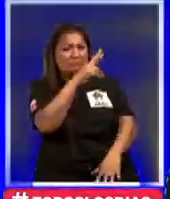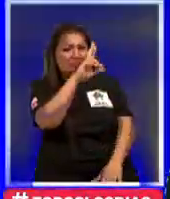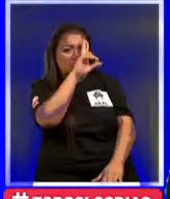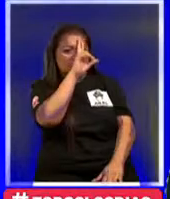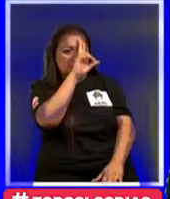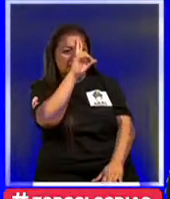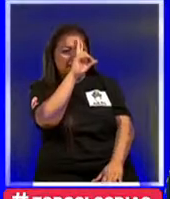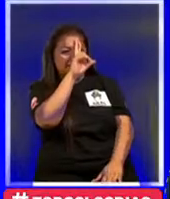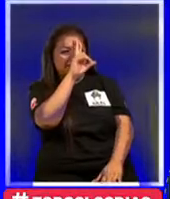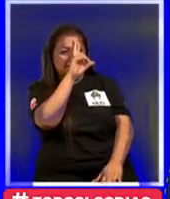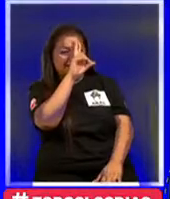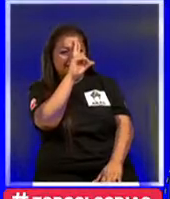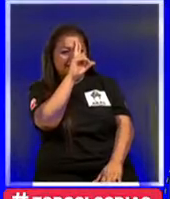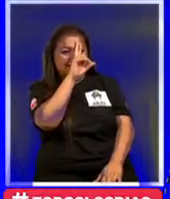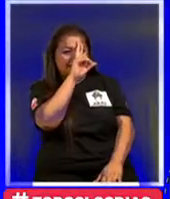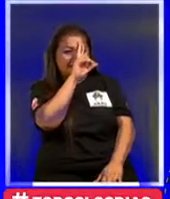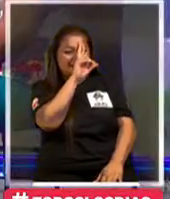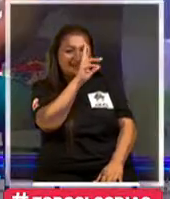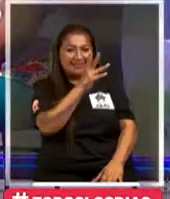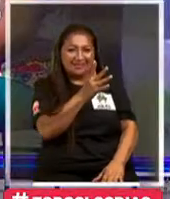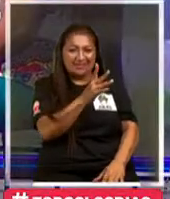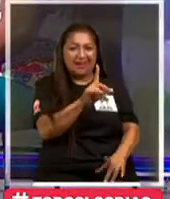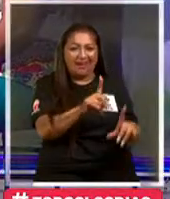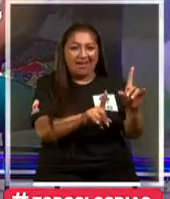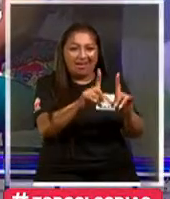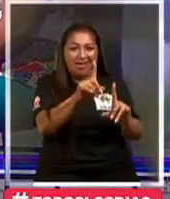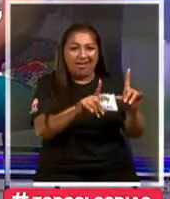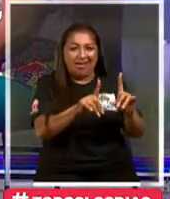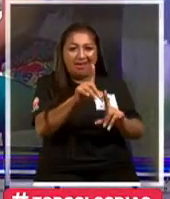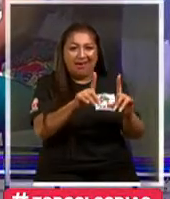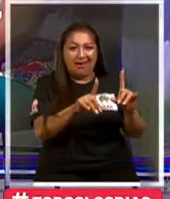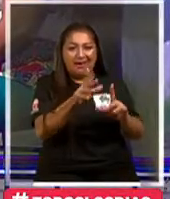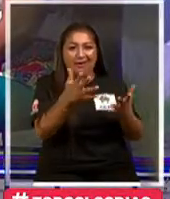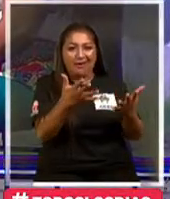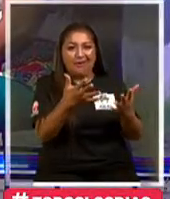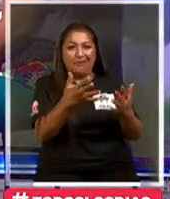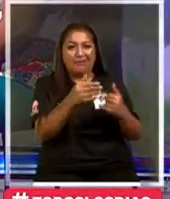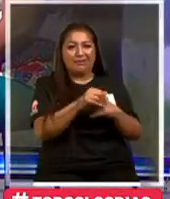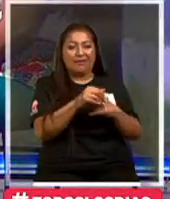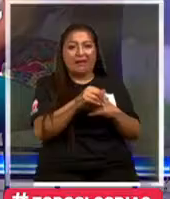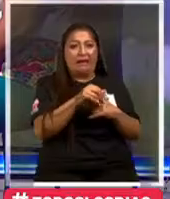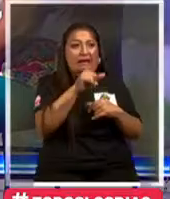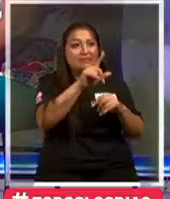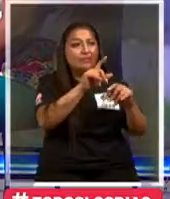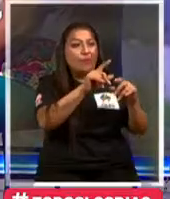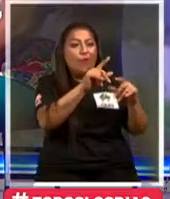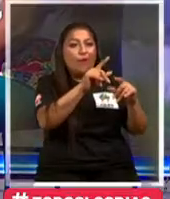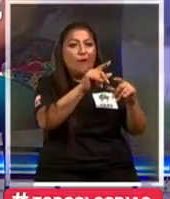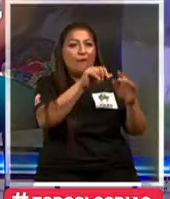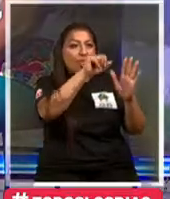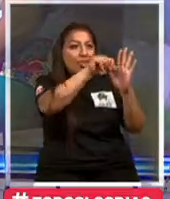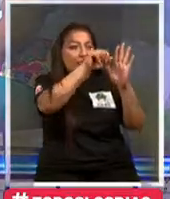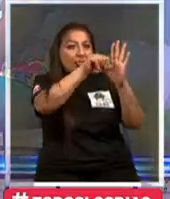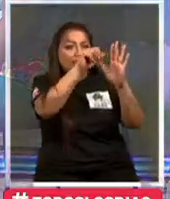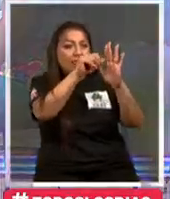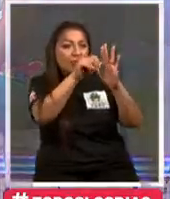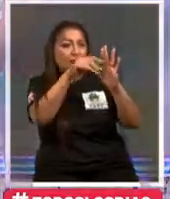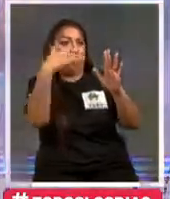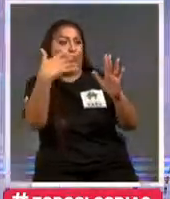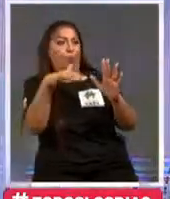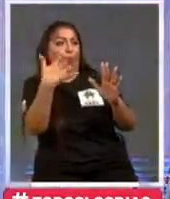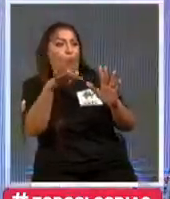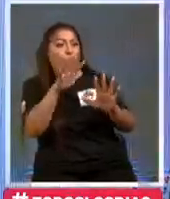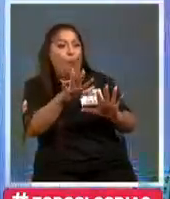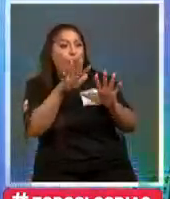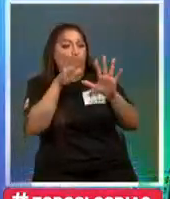Raras Algunas partes Fue una nota tremenda Pero cuando vi la nota Que la